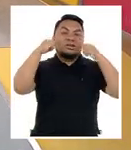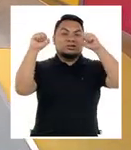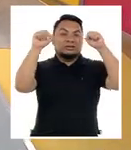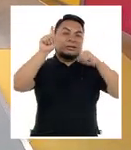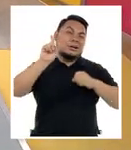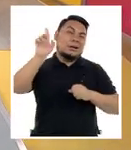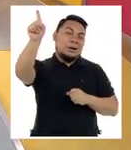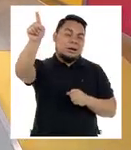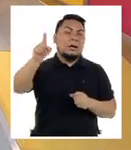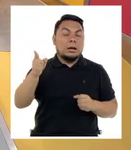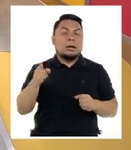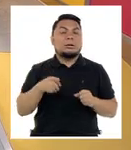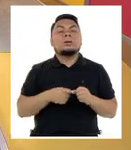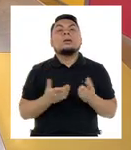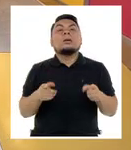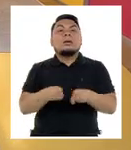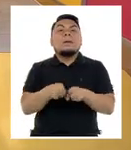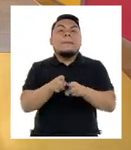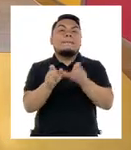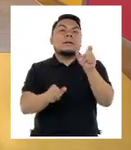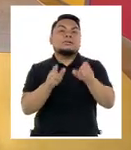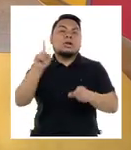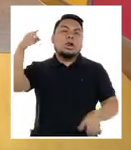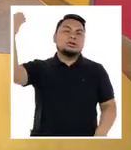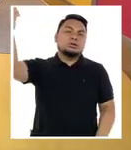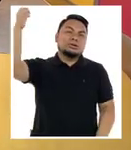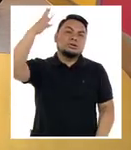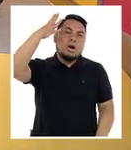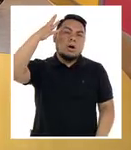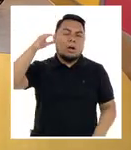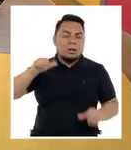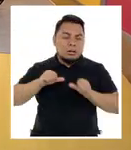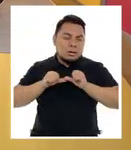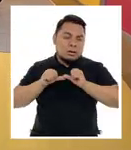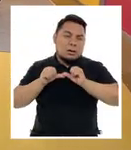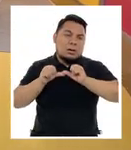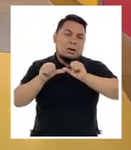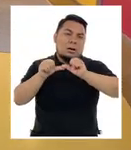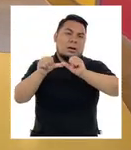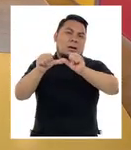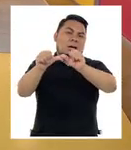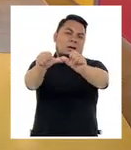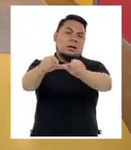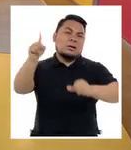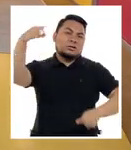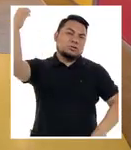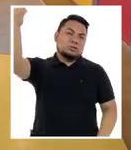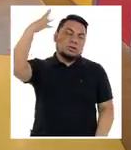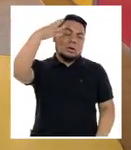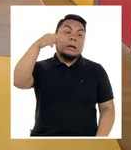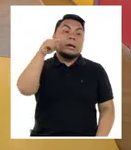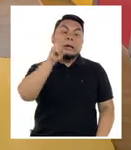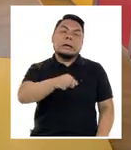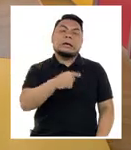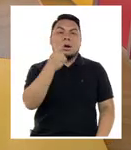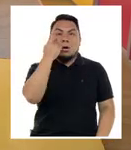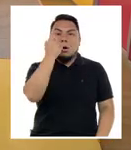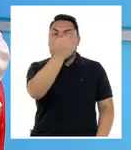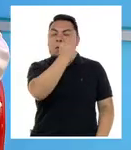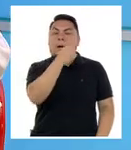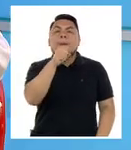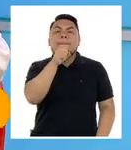personas que han estado expuestas al calor, los veneros ambulantes por ejemplo, que han estado expuestas al sol durante toda su vida, ellos tienen un